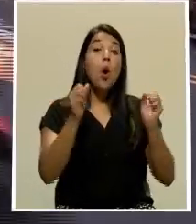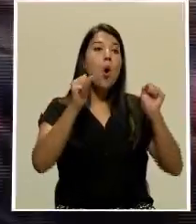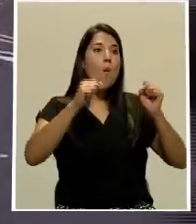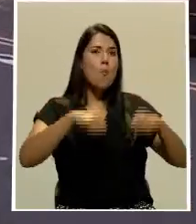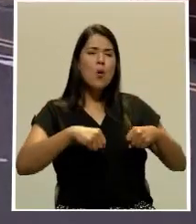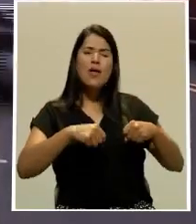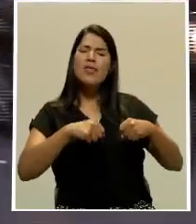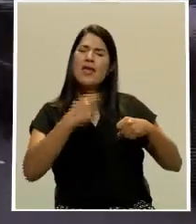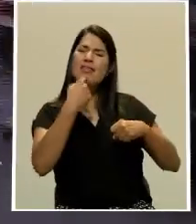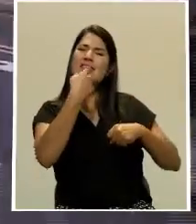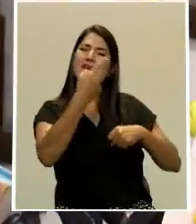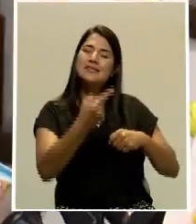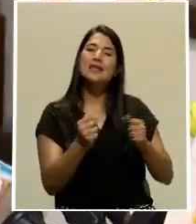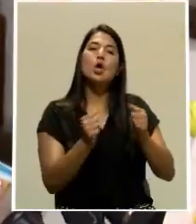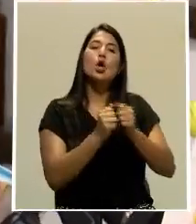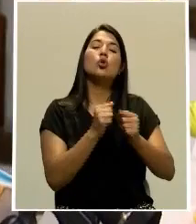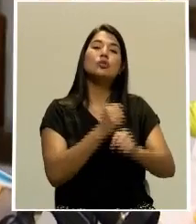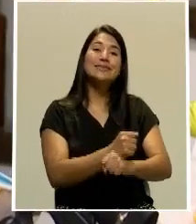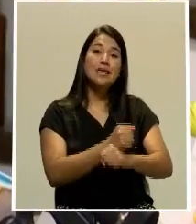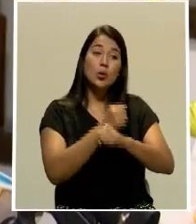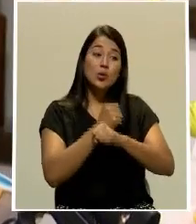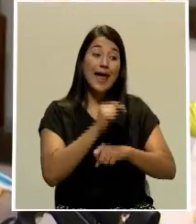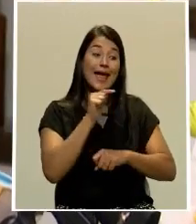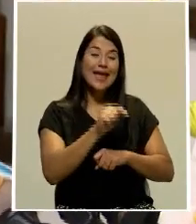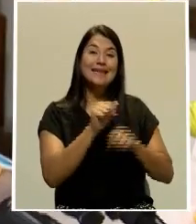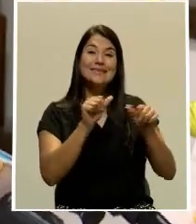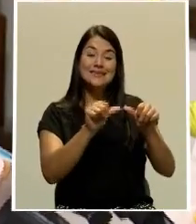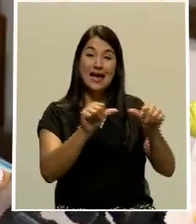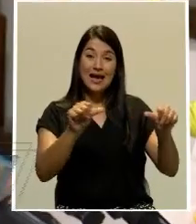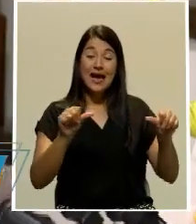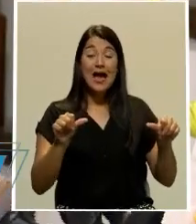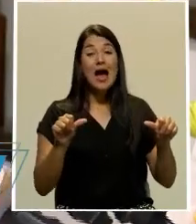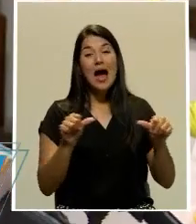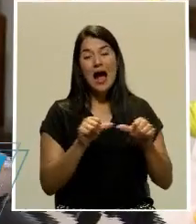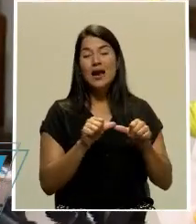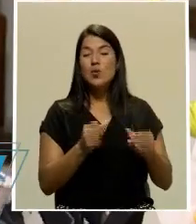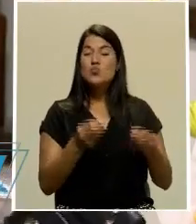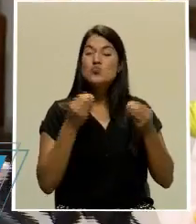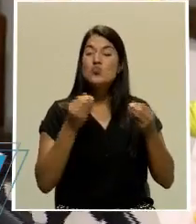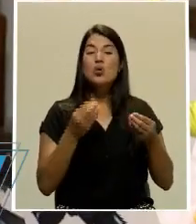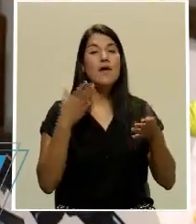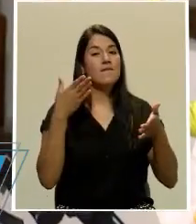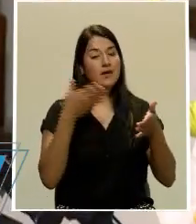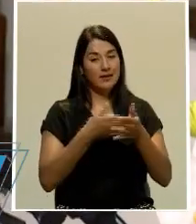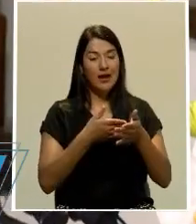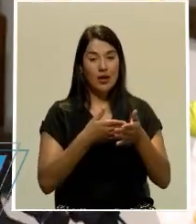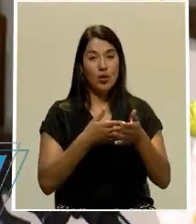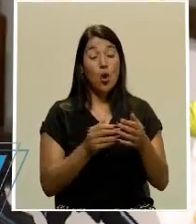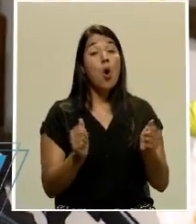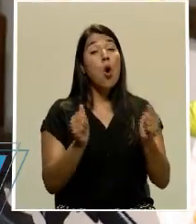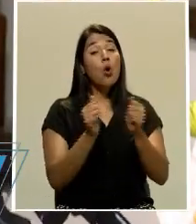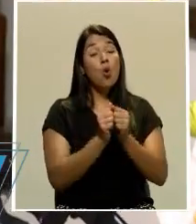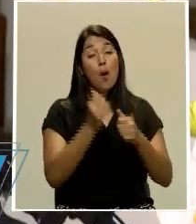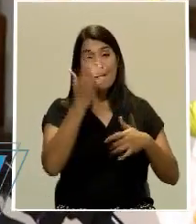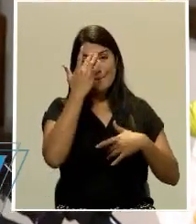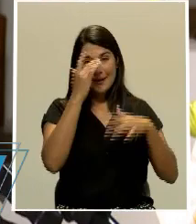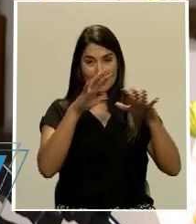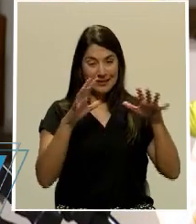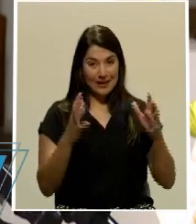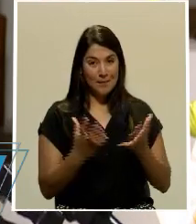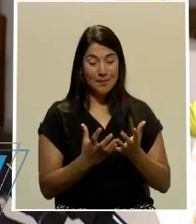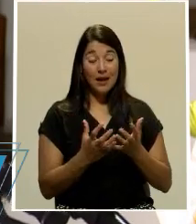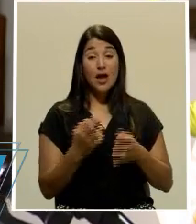decirle con certeza que es el sector probablemente uno de los más afectados con el tema de la pandemia.